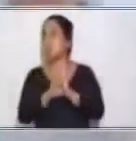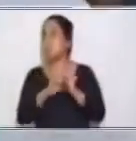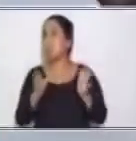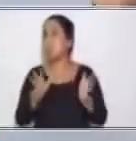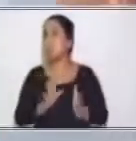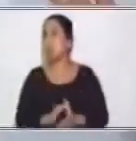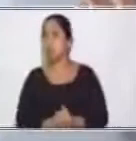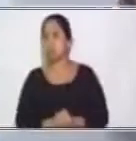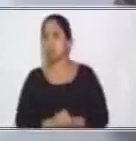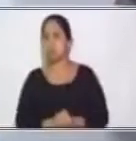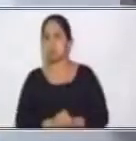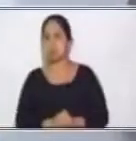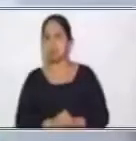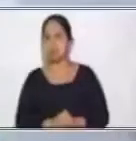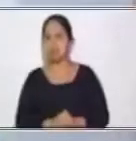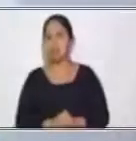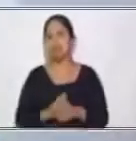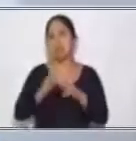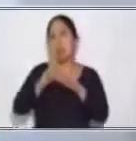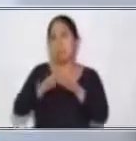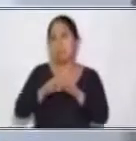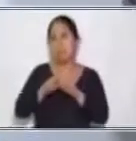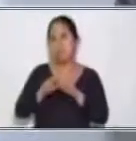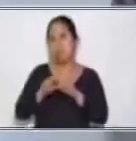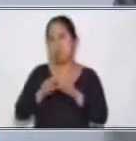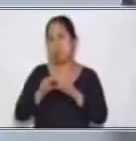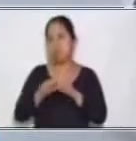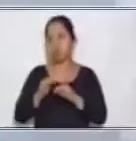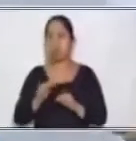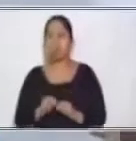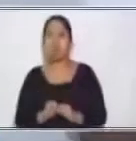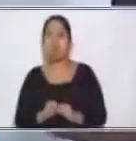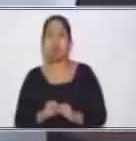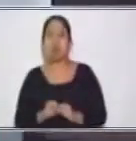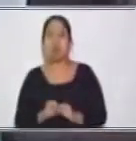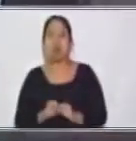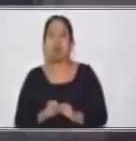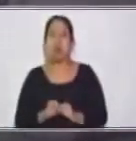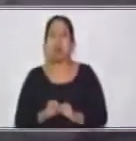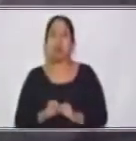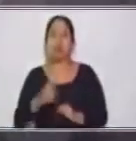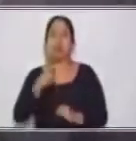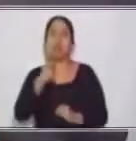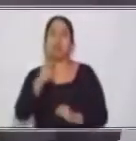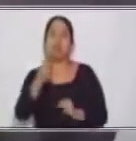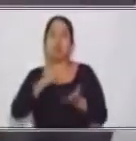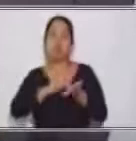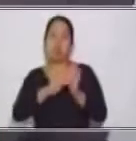Activa según la definición de la que yo dicté. Posiblemente sea la siguiente.